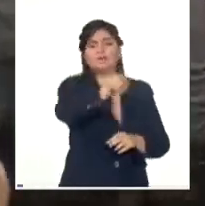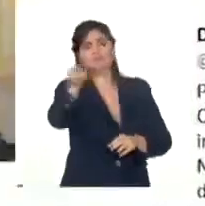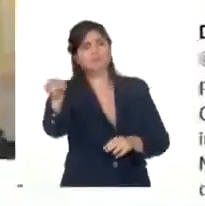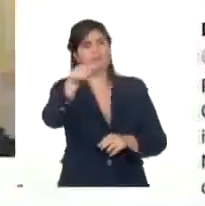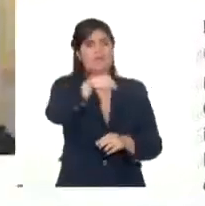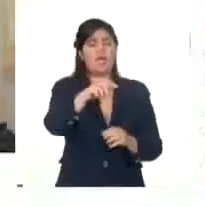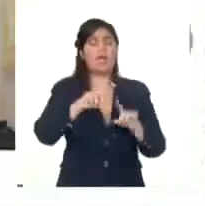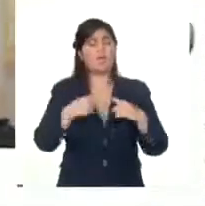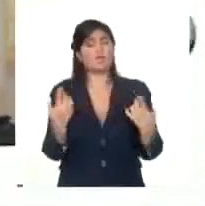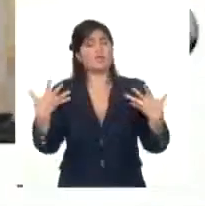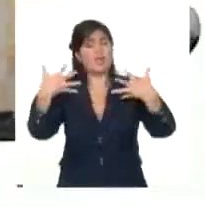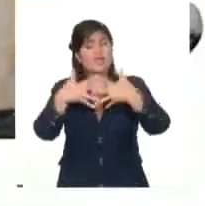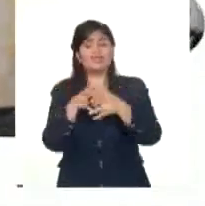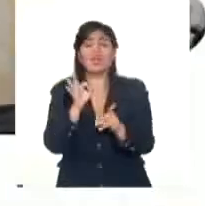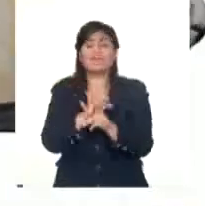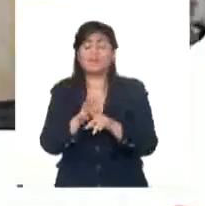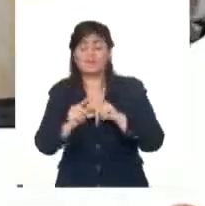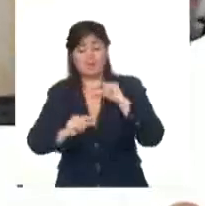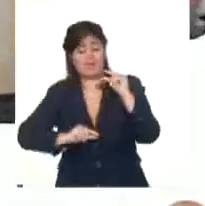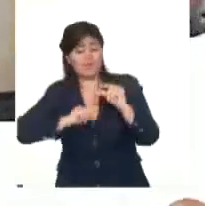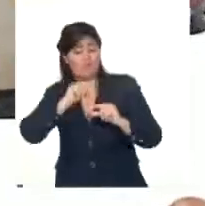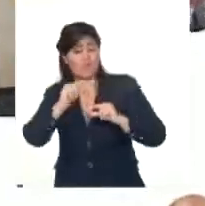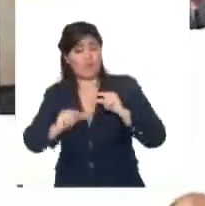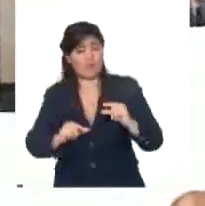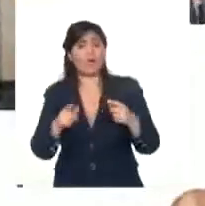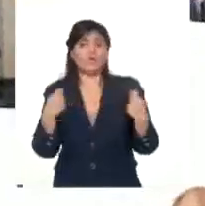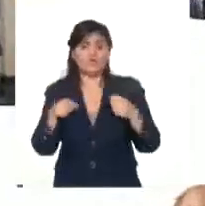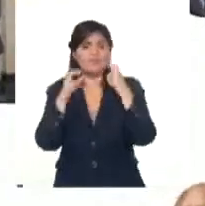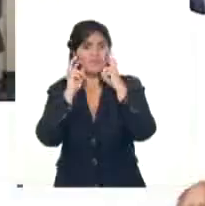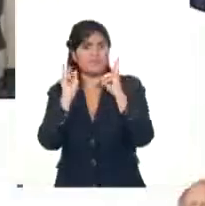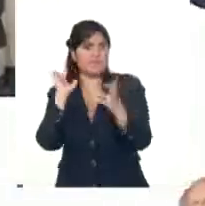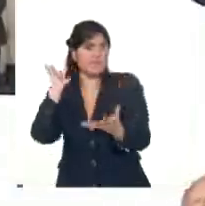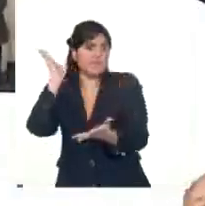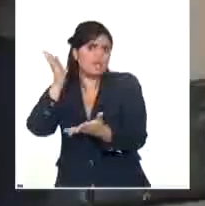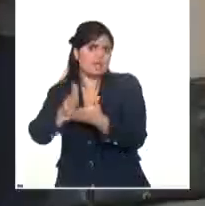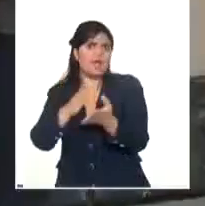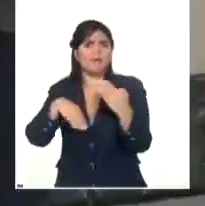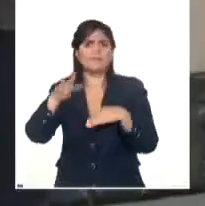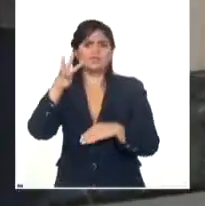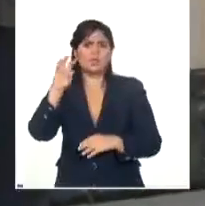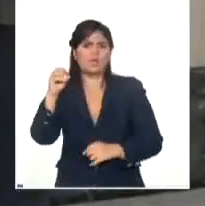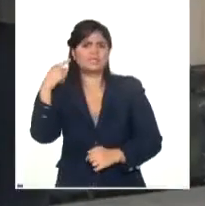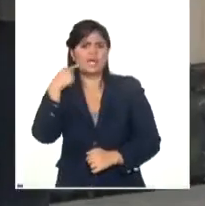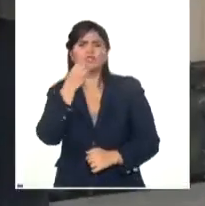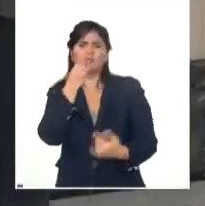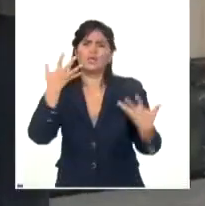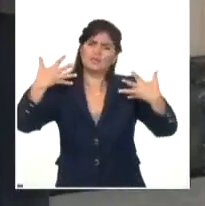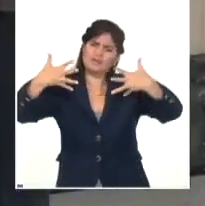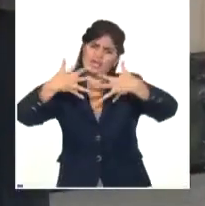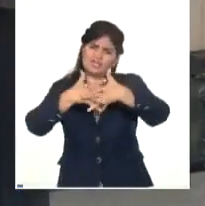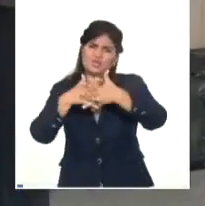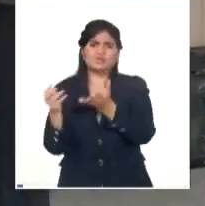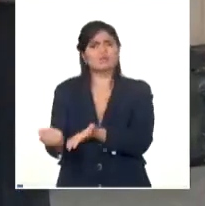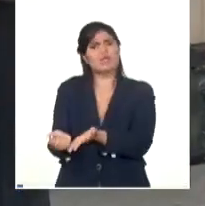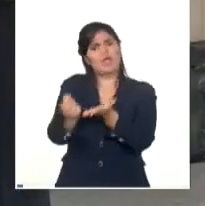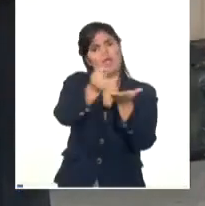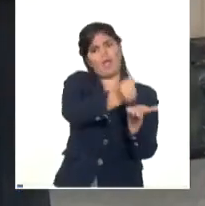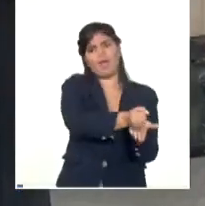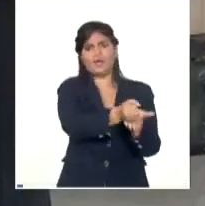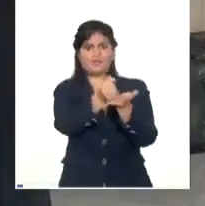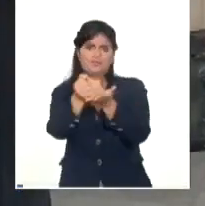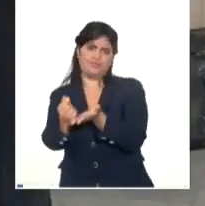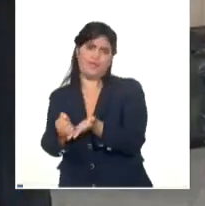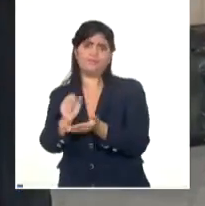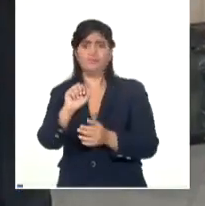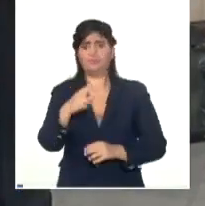construyen durarán mucho más de 40 años. A criterio de estos reconocidos científicos cubanos